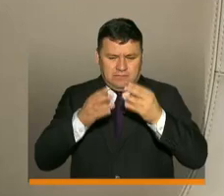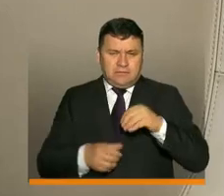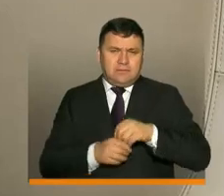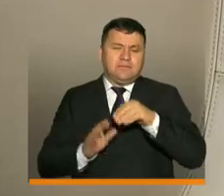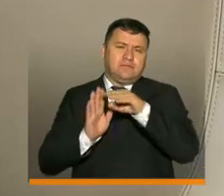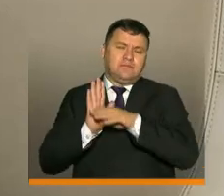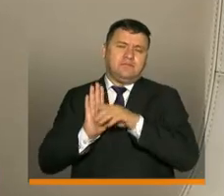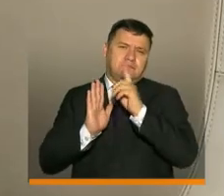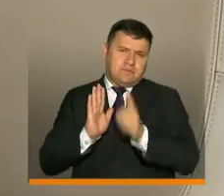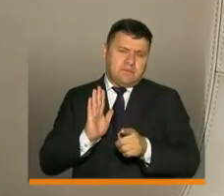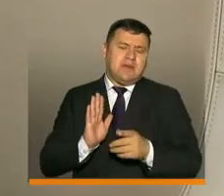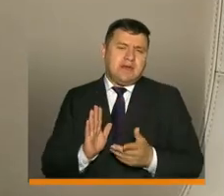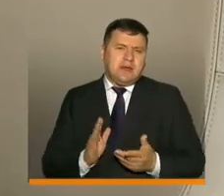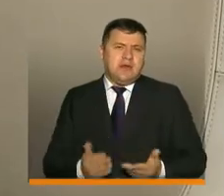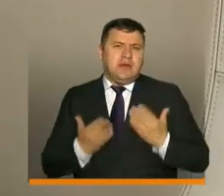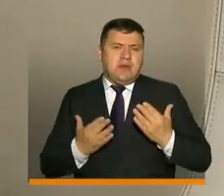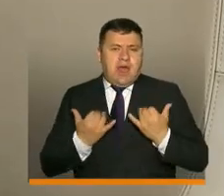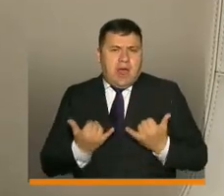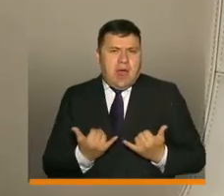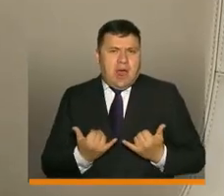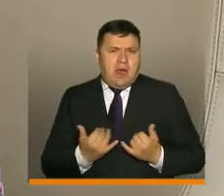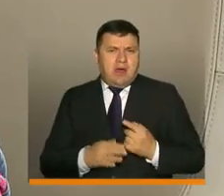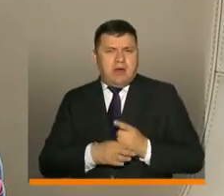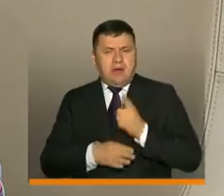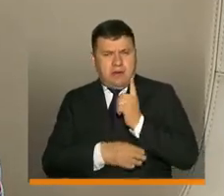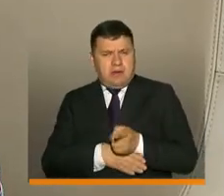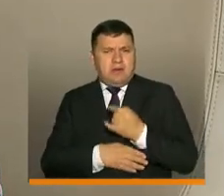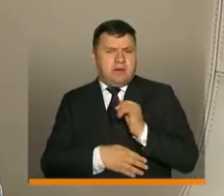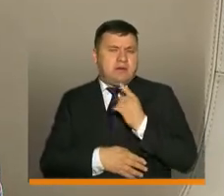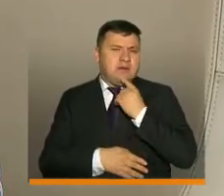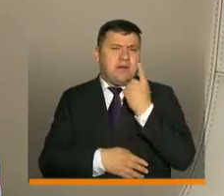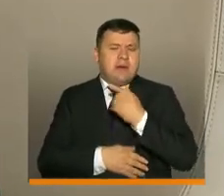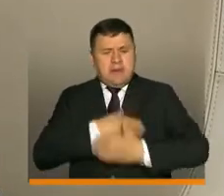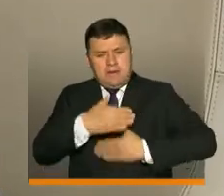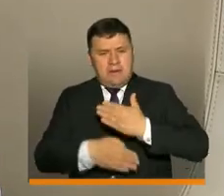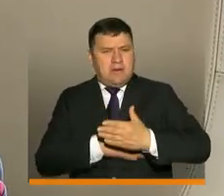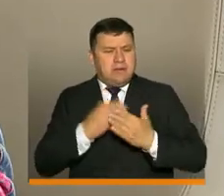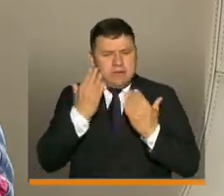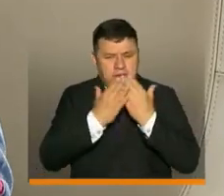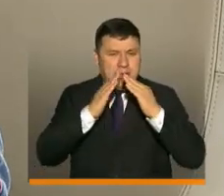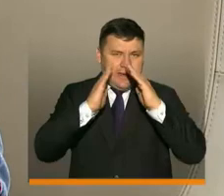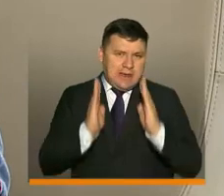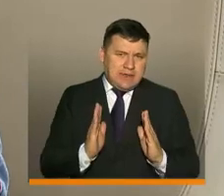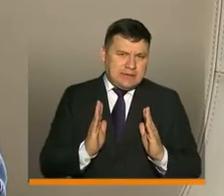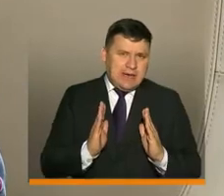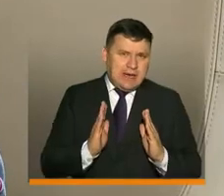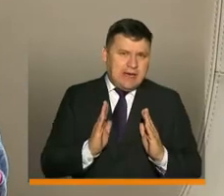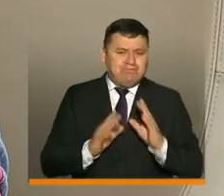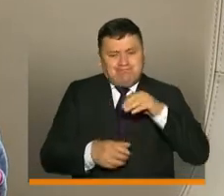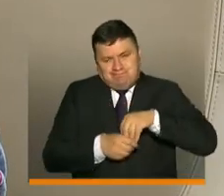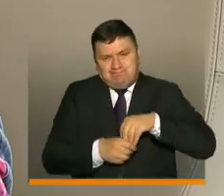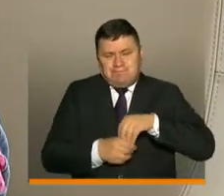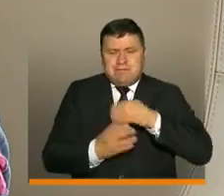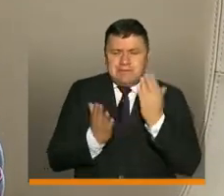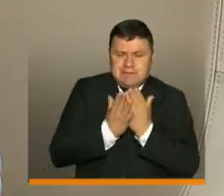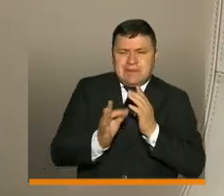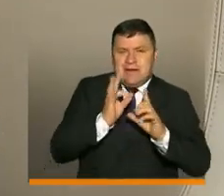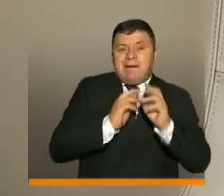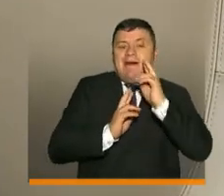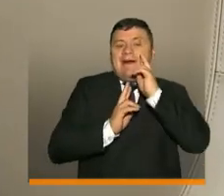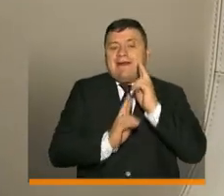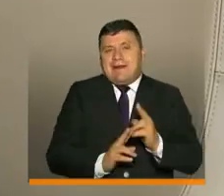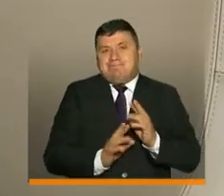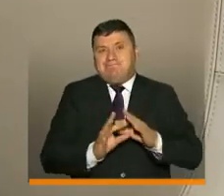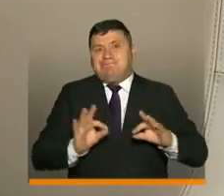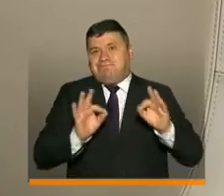con protocolos que permitan en el momento indicado ya poder hacer procesos de estudio en casa con alternancia, reconociendo